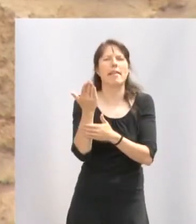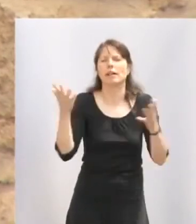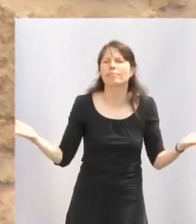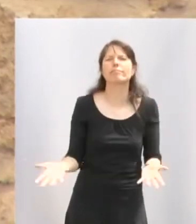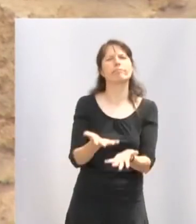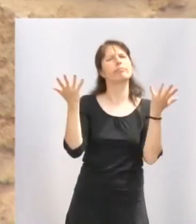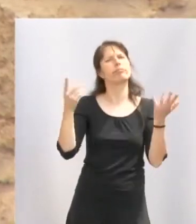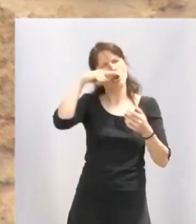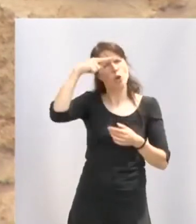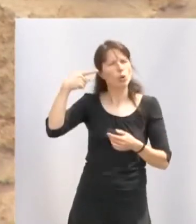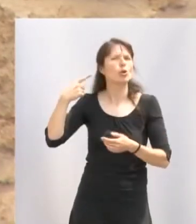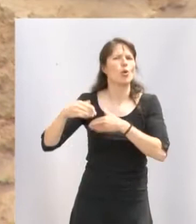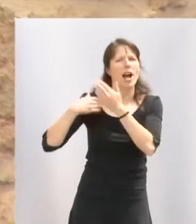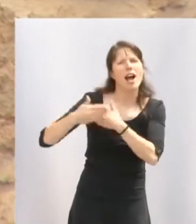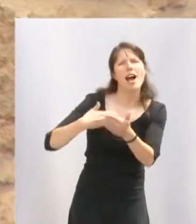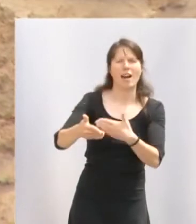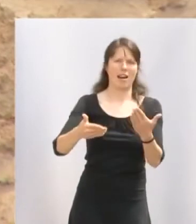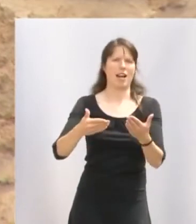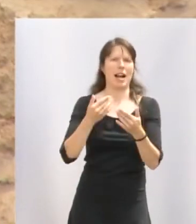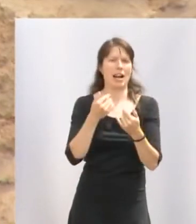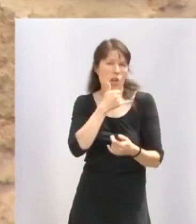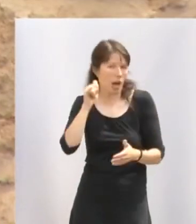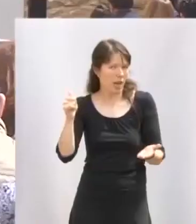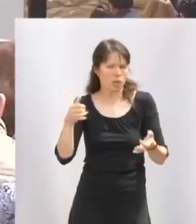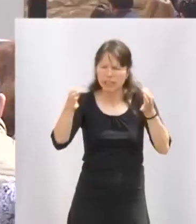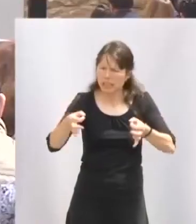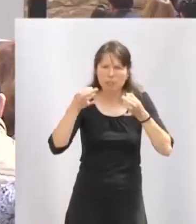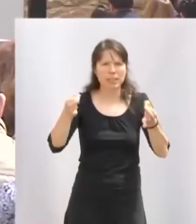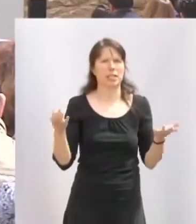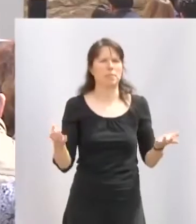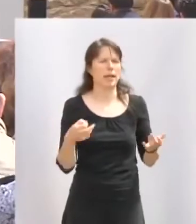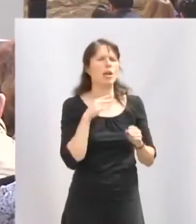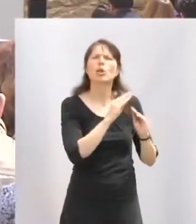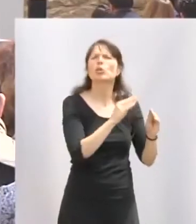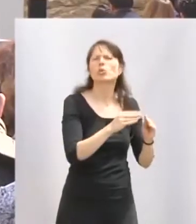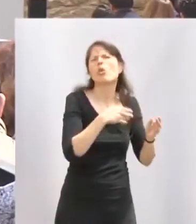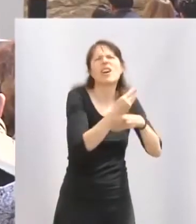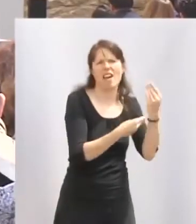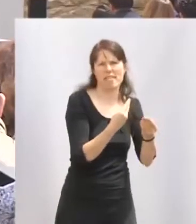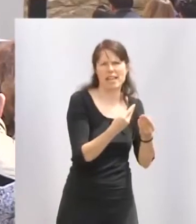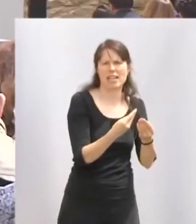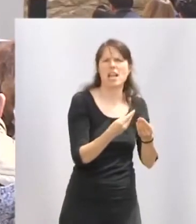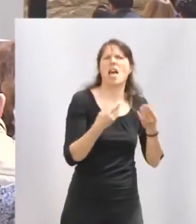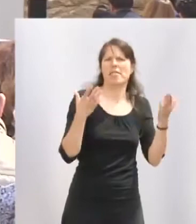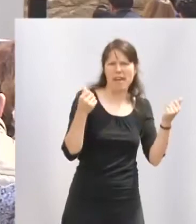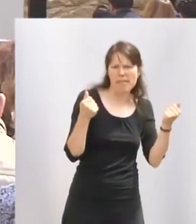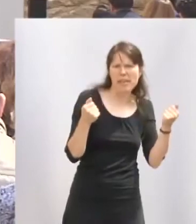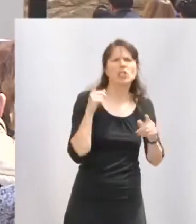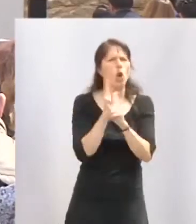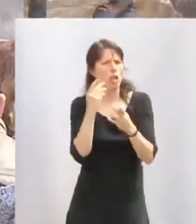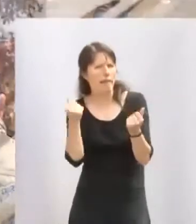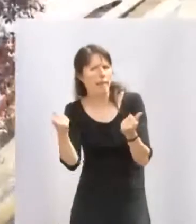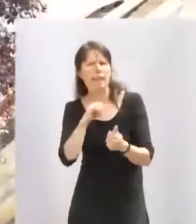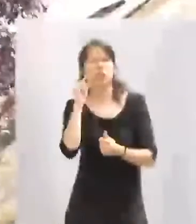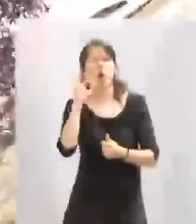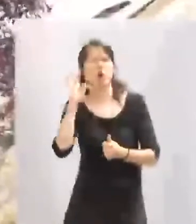en el que sean requeridos. En su repertorio llevan danzas, jotas, contradanzas. Citaremos como más